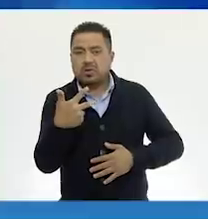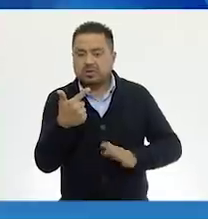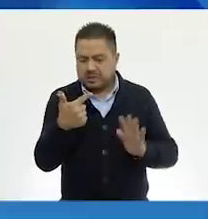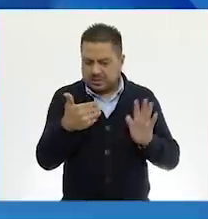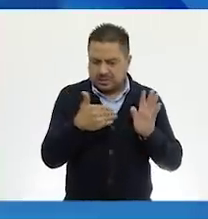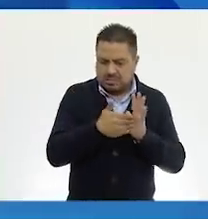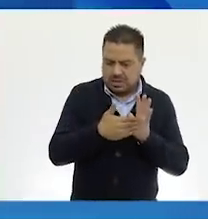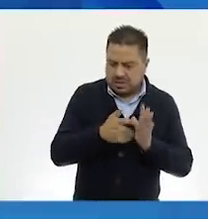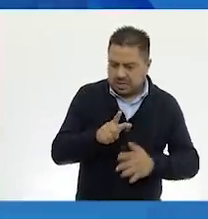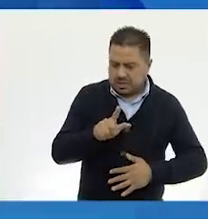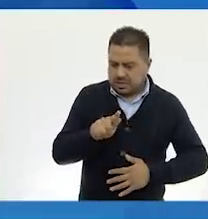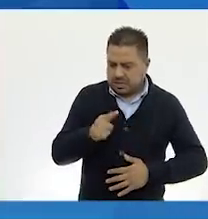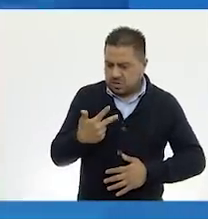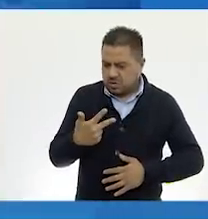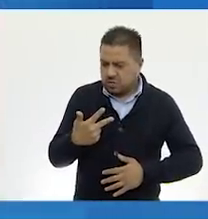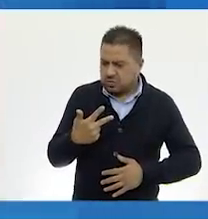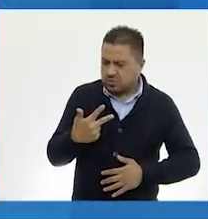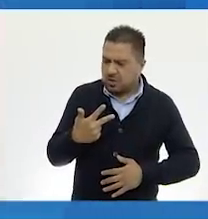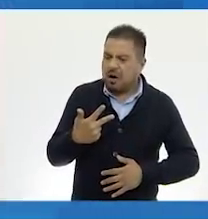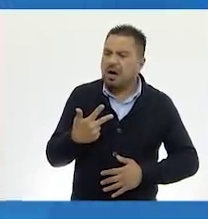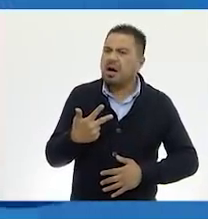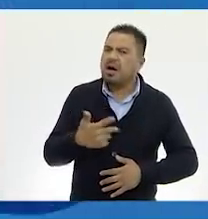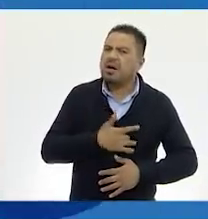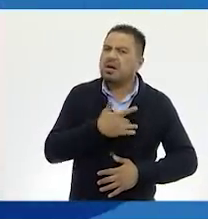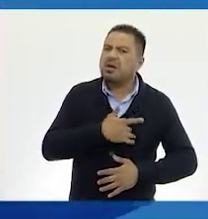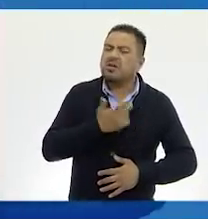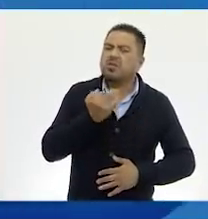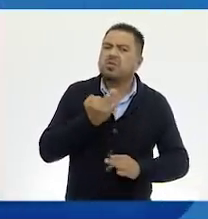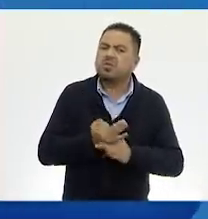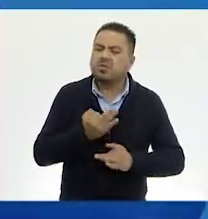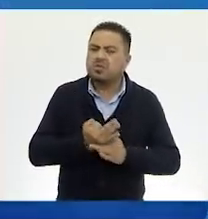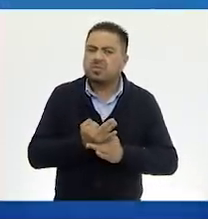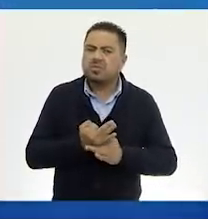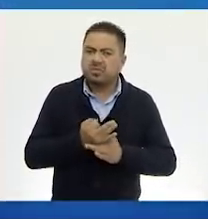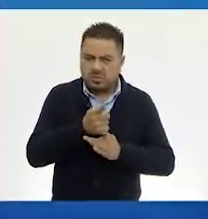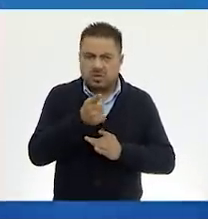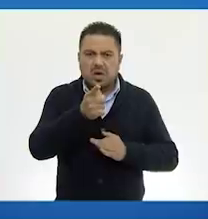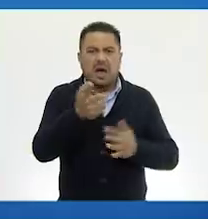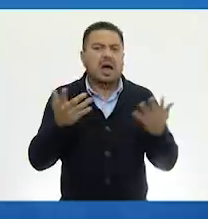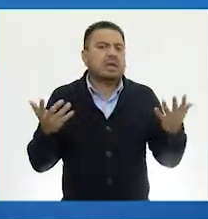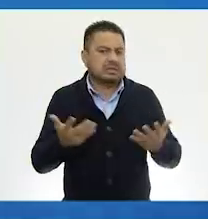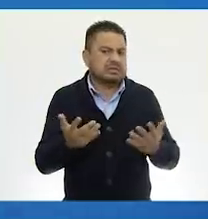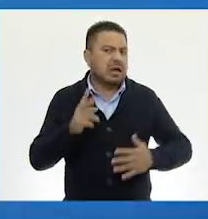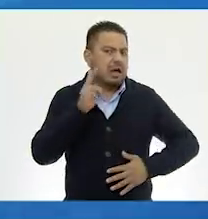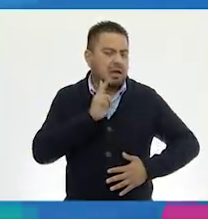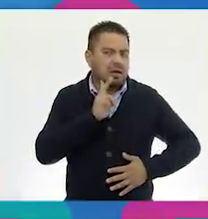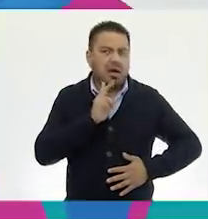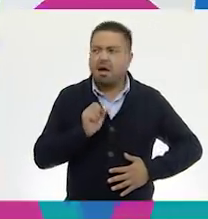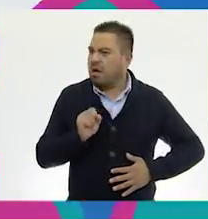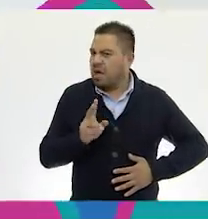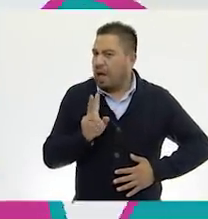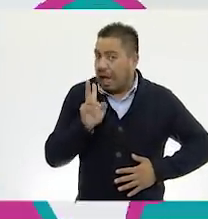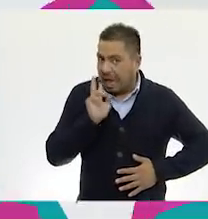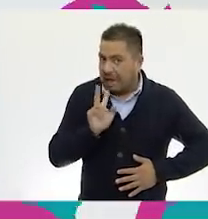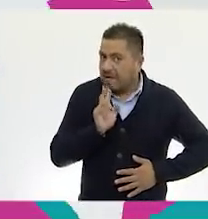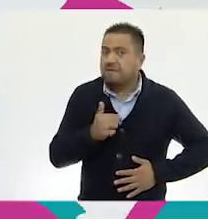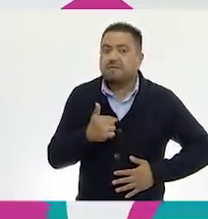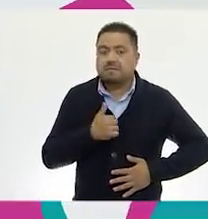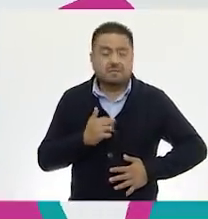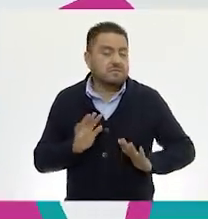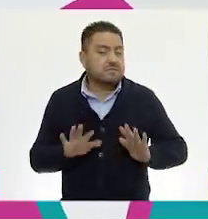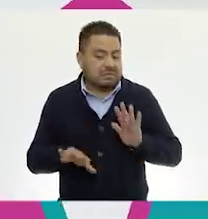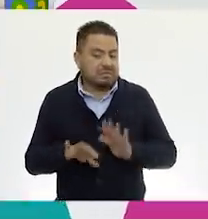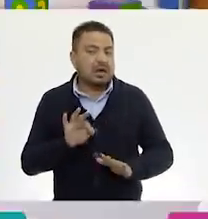,078. ¿Qué te parece, Eric, si este lo realizas tú? A ver. Muy bien. Vamos a ver si me sale. Vamos a ver.